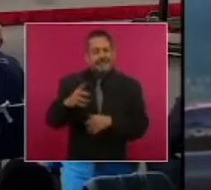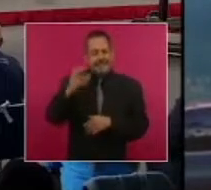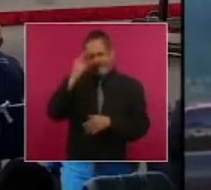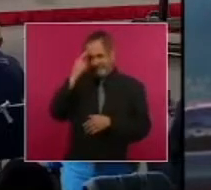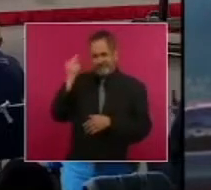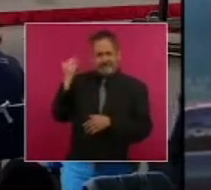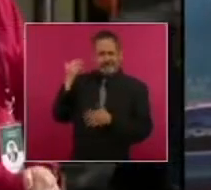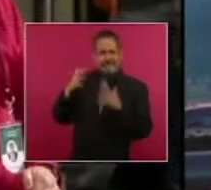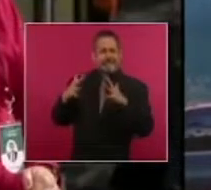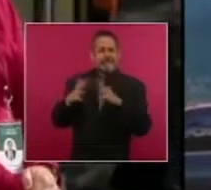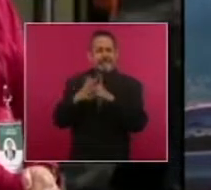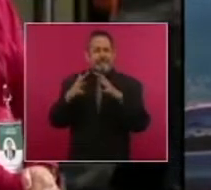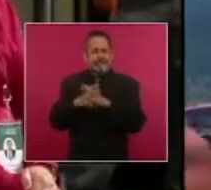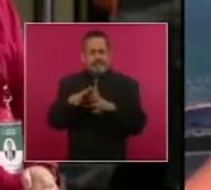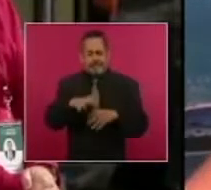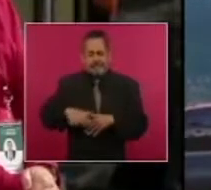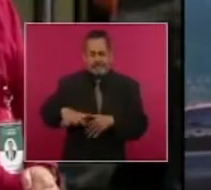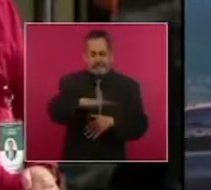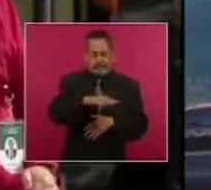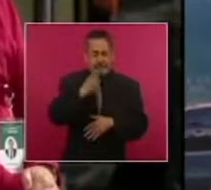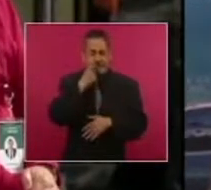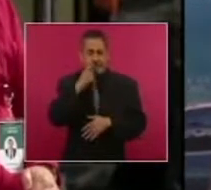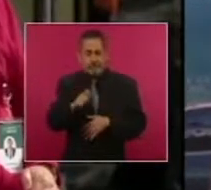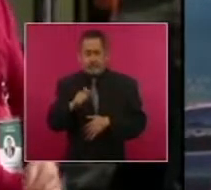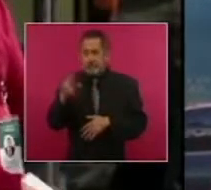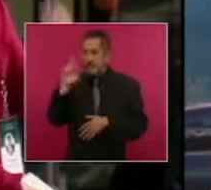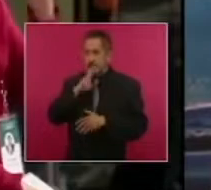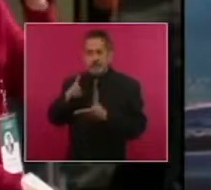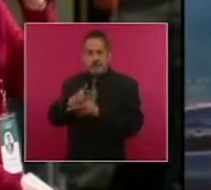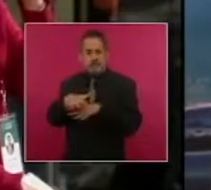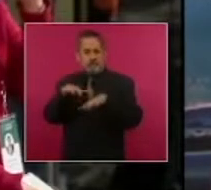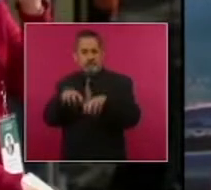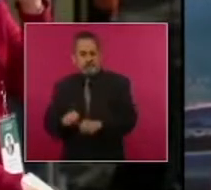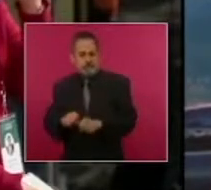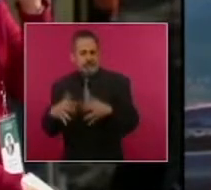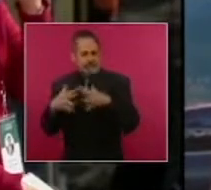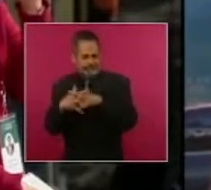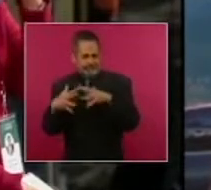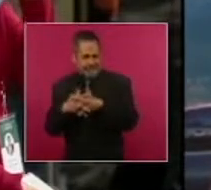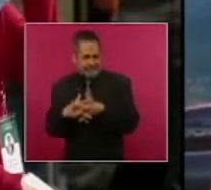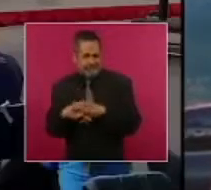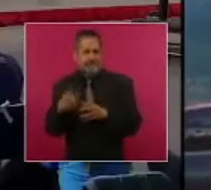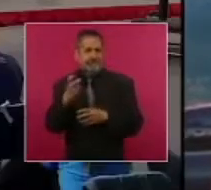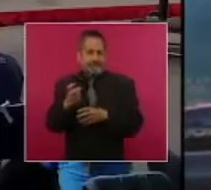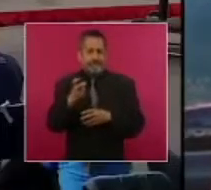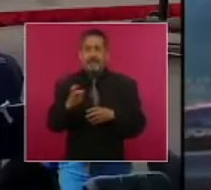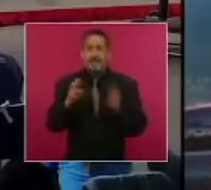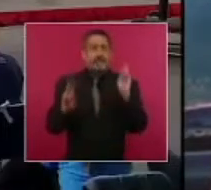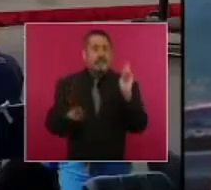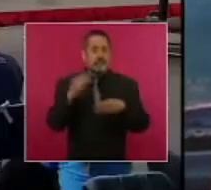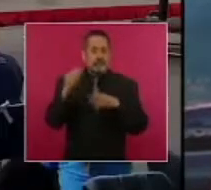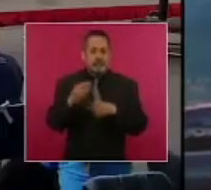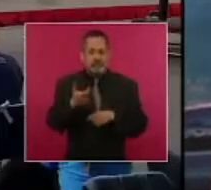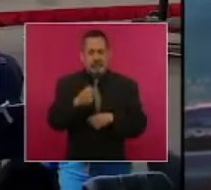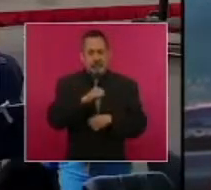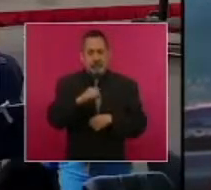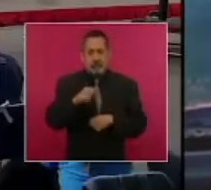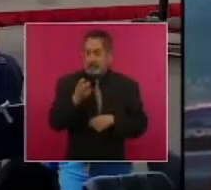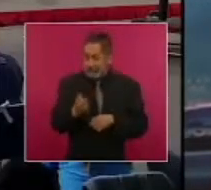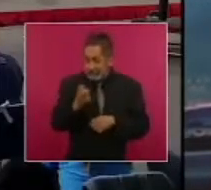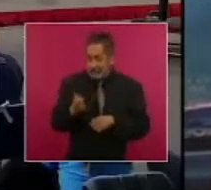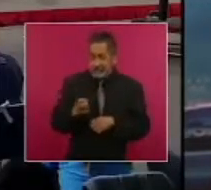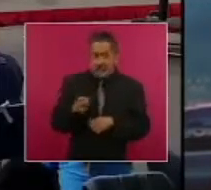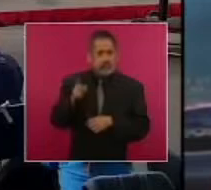élites o por dedazo o porque les convenía a los partidos políticos cuando llegaban